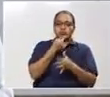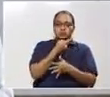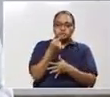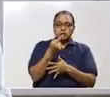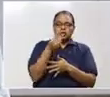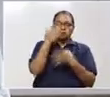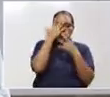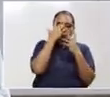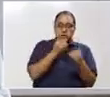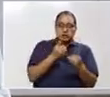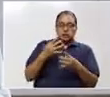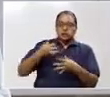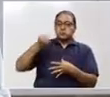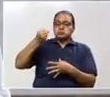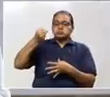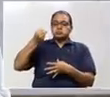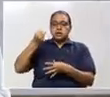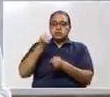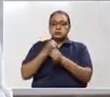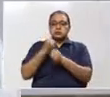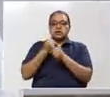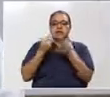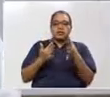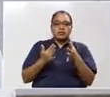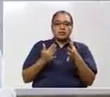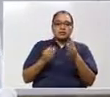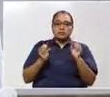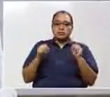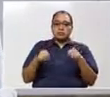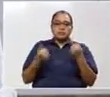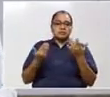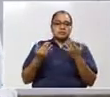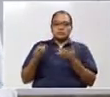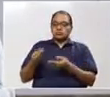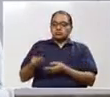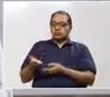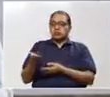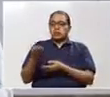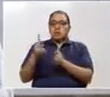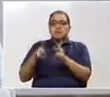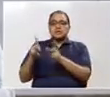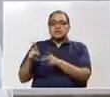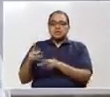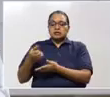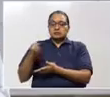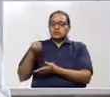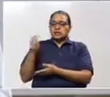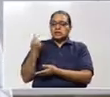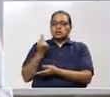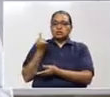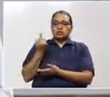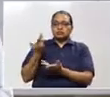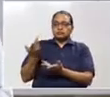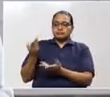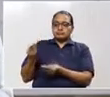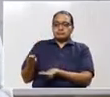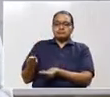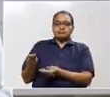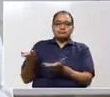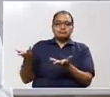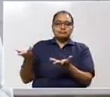que deciden suspender a sus trabajadores, no podemos dejarlos solos. De tal manera que lo que hemos construido